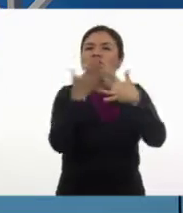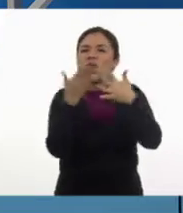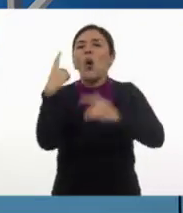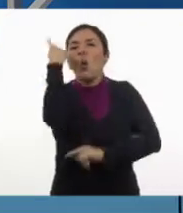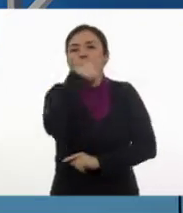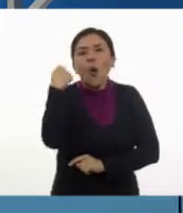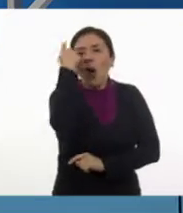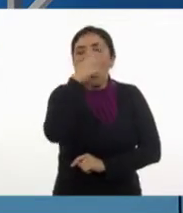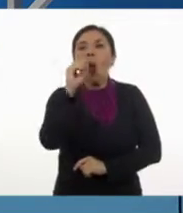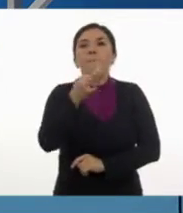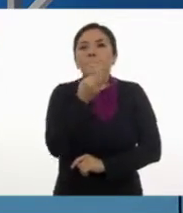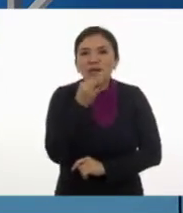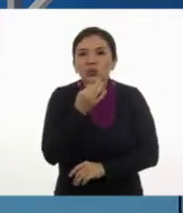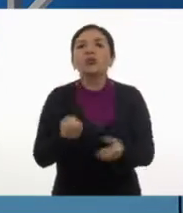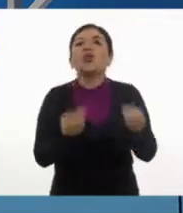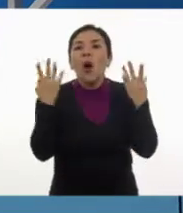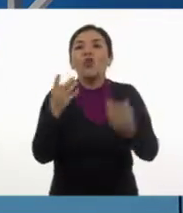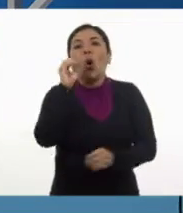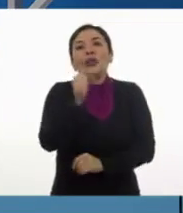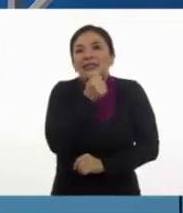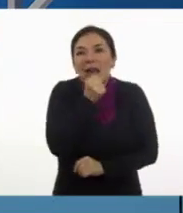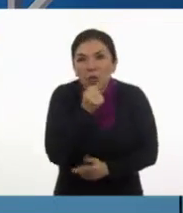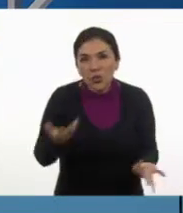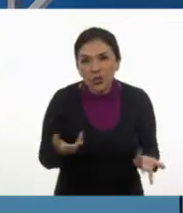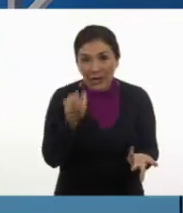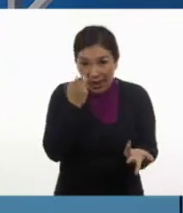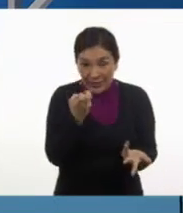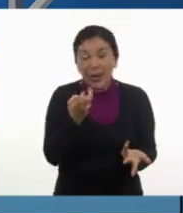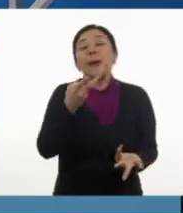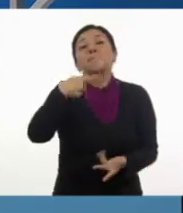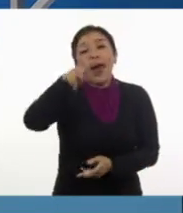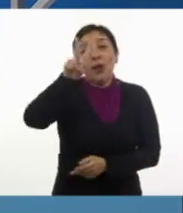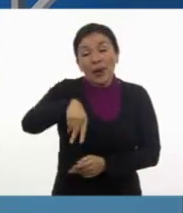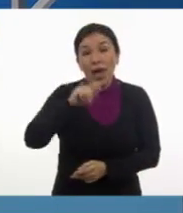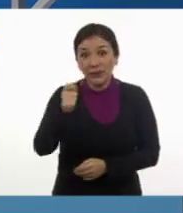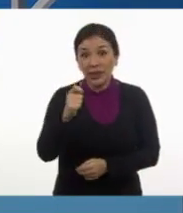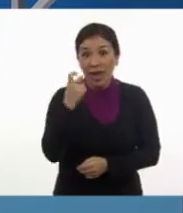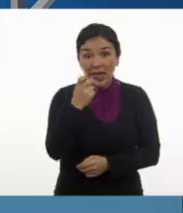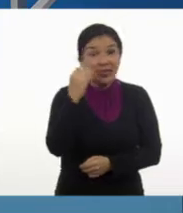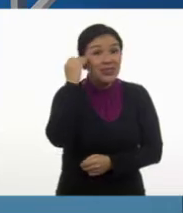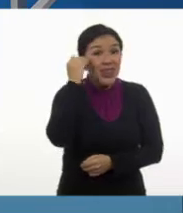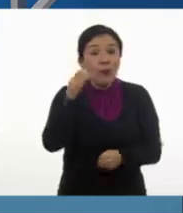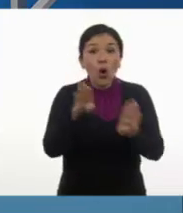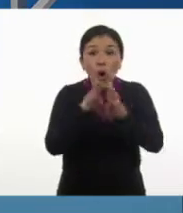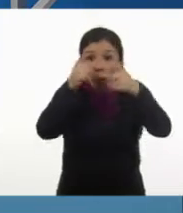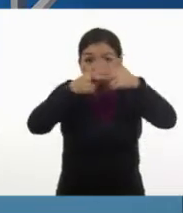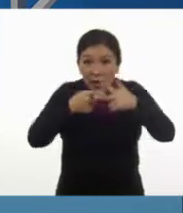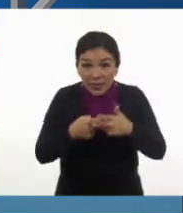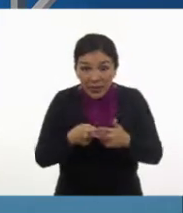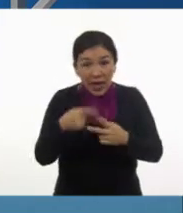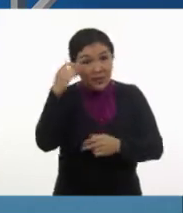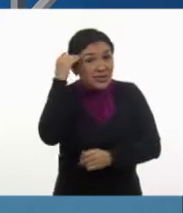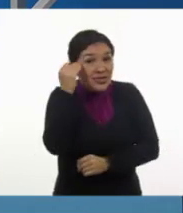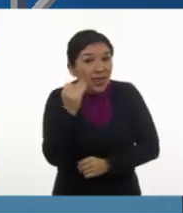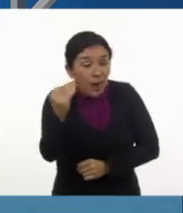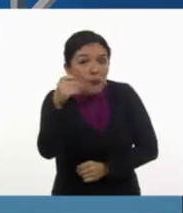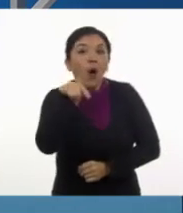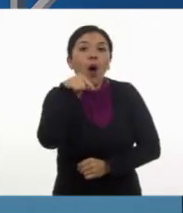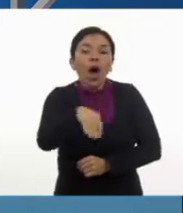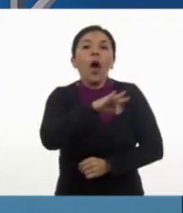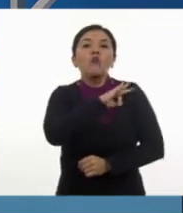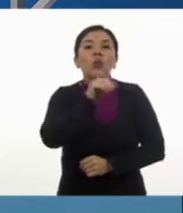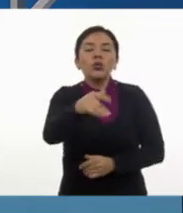horas o minutos y hasta segundos. Lo cierto es que las unidades de medida temporales nos